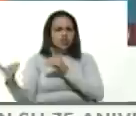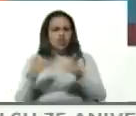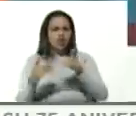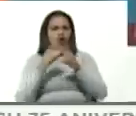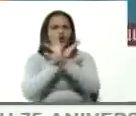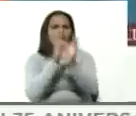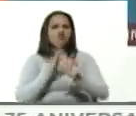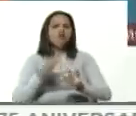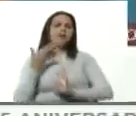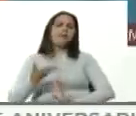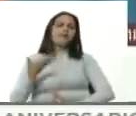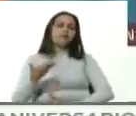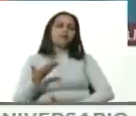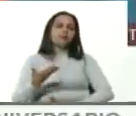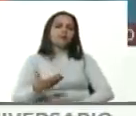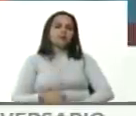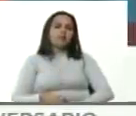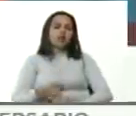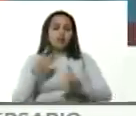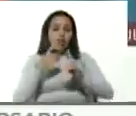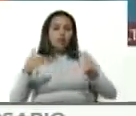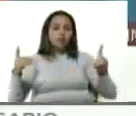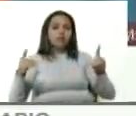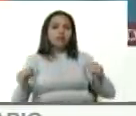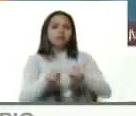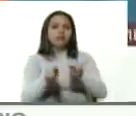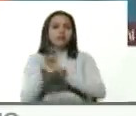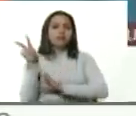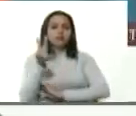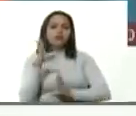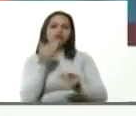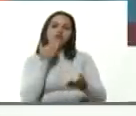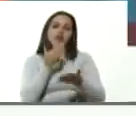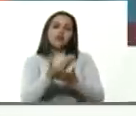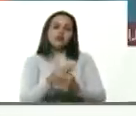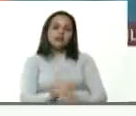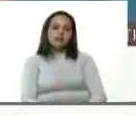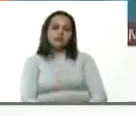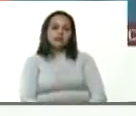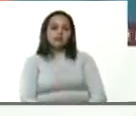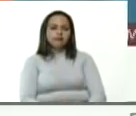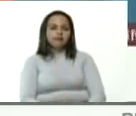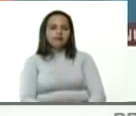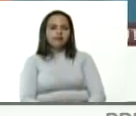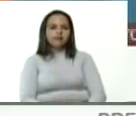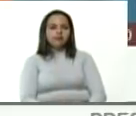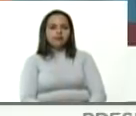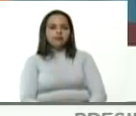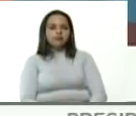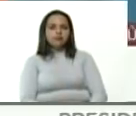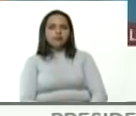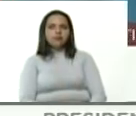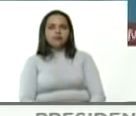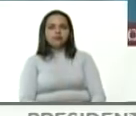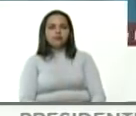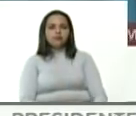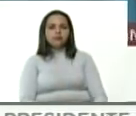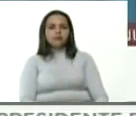fundamental en una democracia como la venezolana muchas gracias por favor